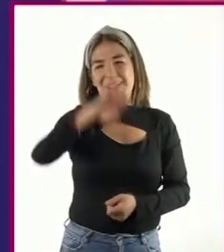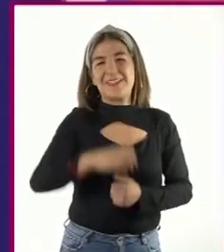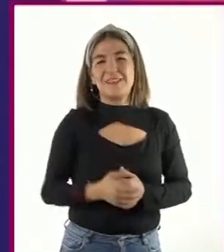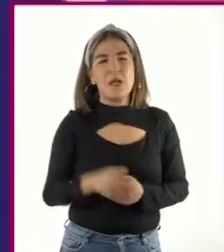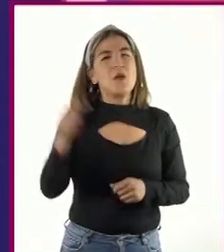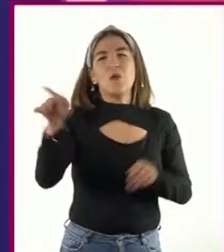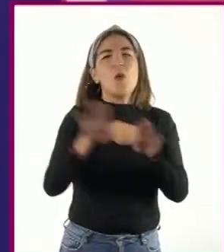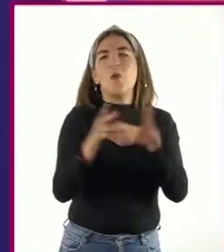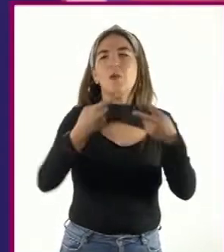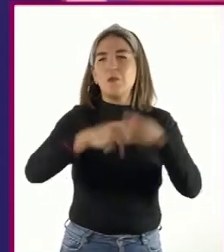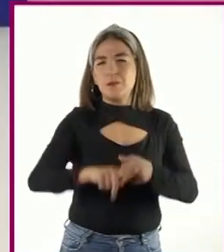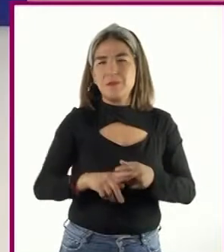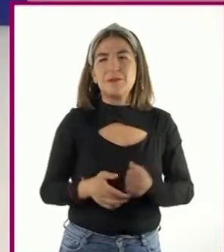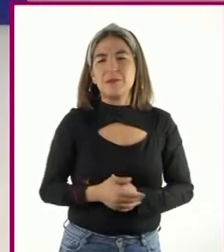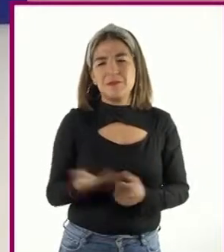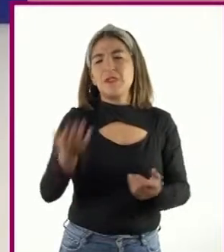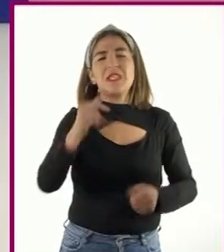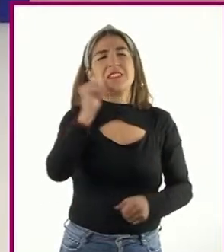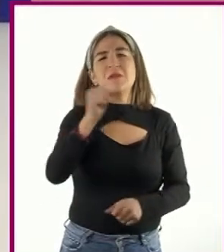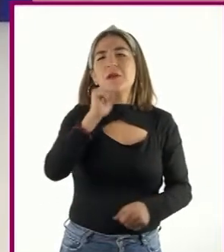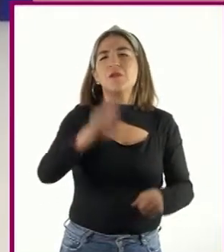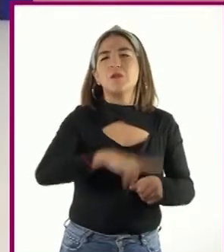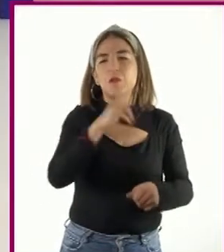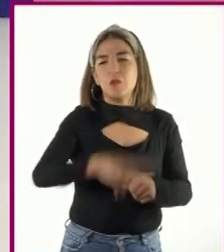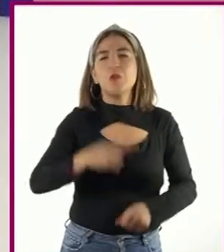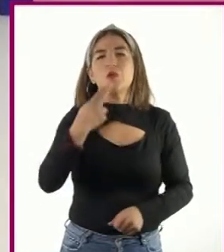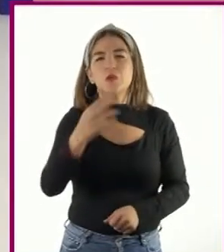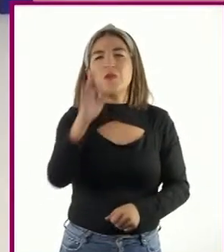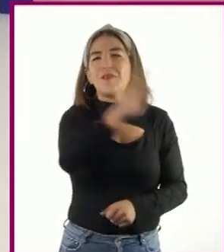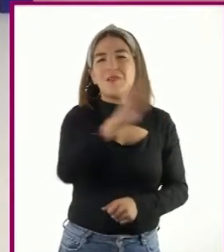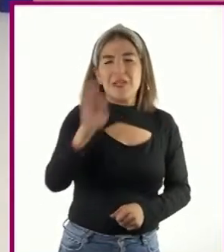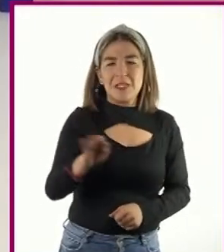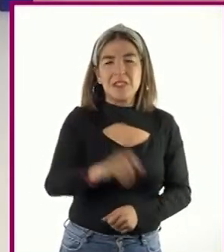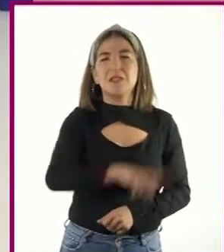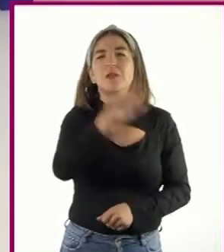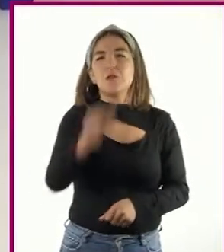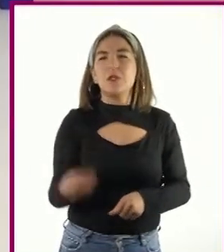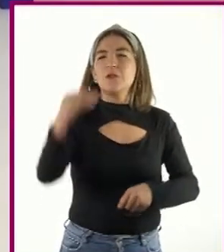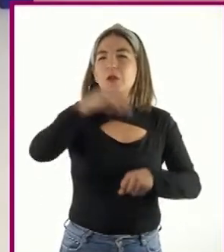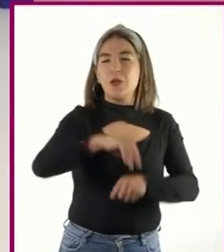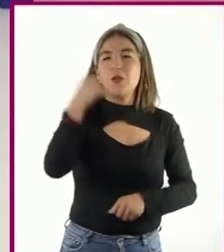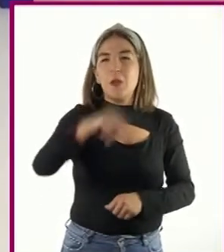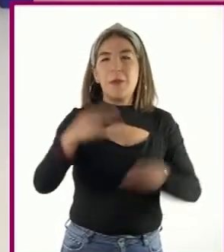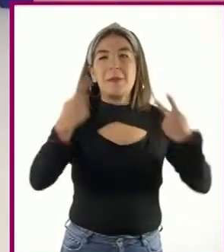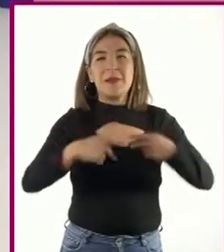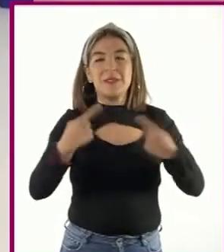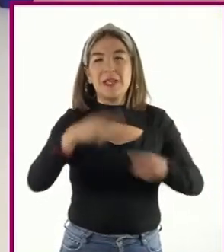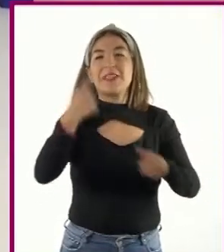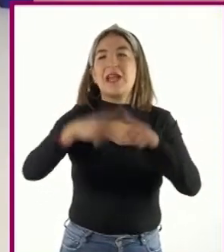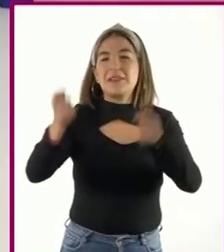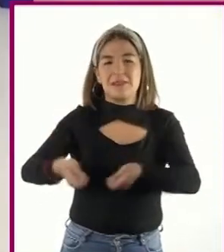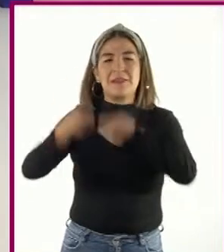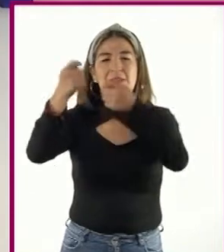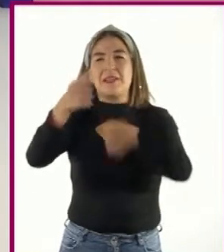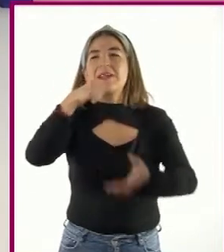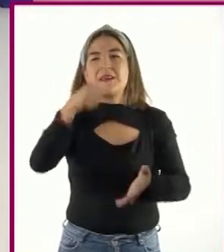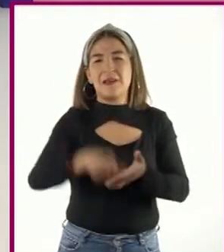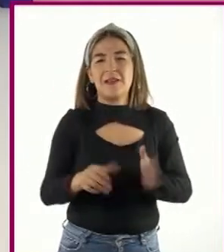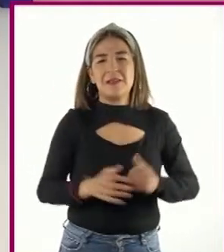iniciarlas? Ah, bueno, normalmente primero uso la fecha y luego pongo el nombre de la persona a quien va dirigida la carta.